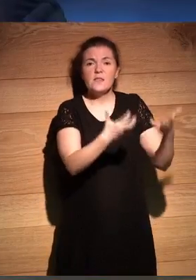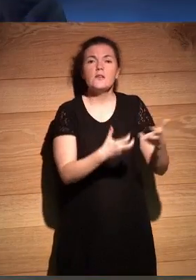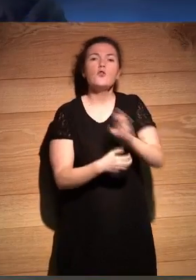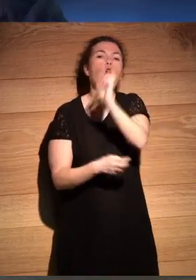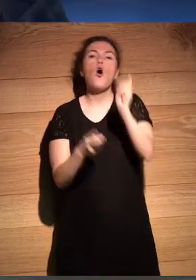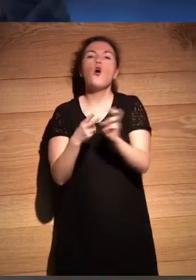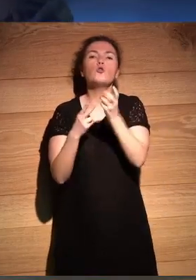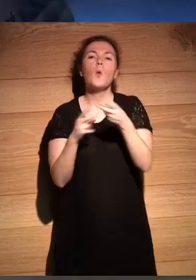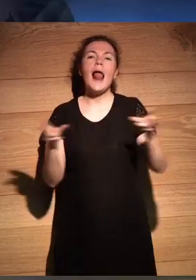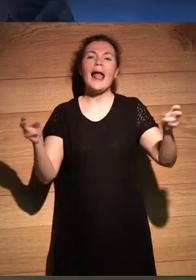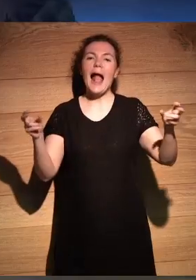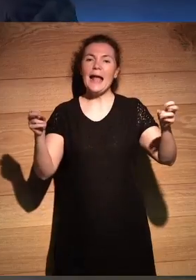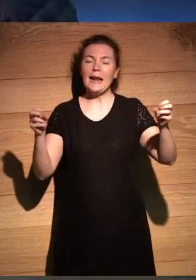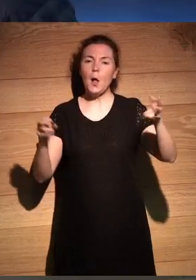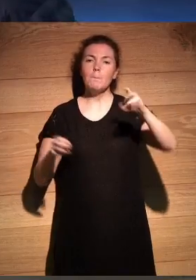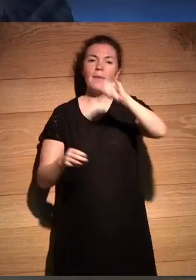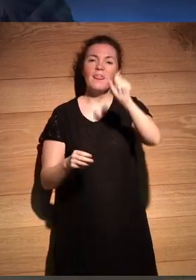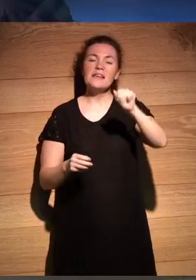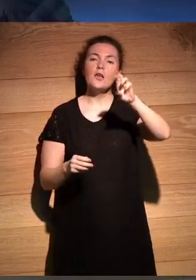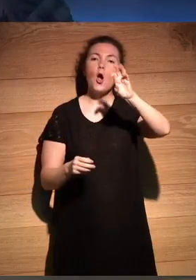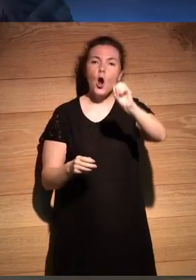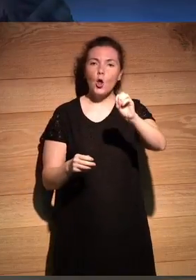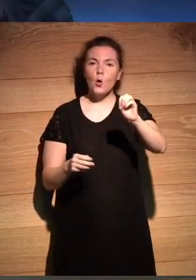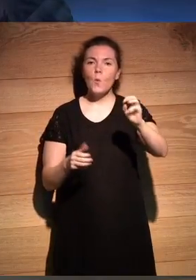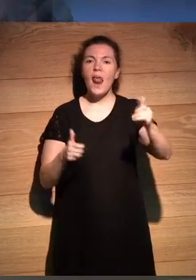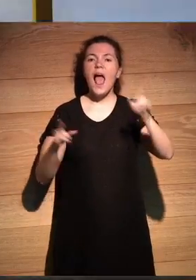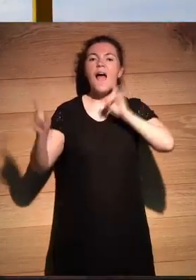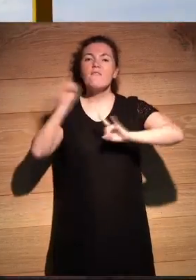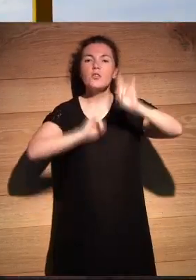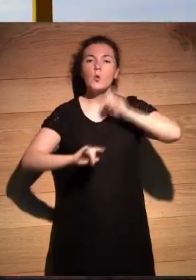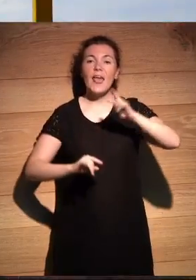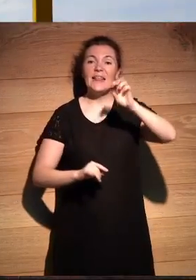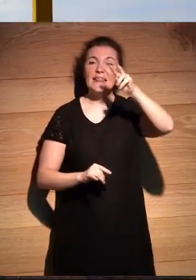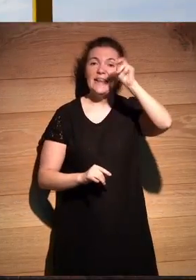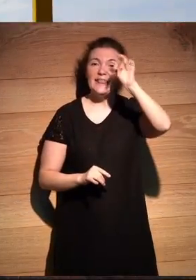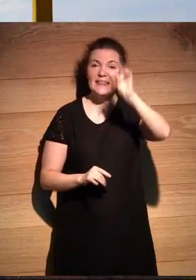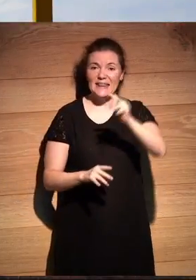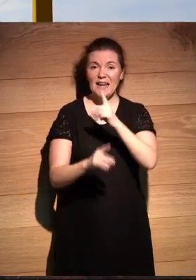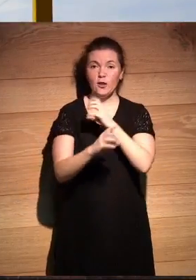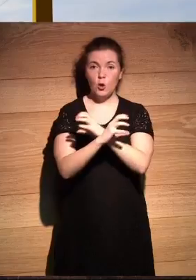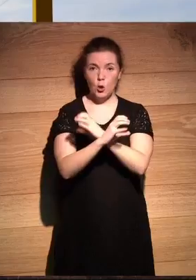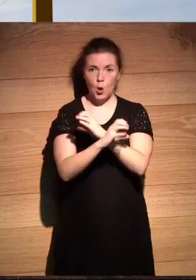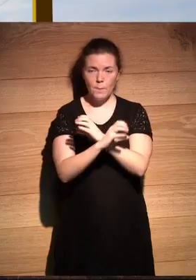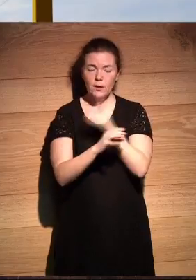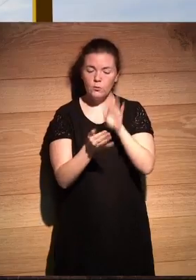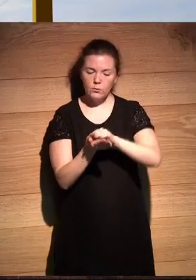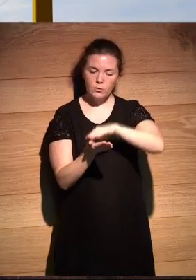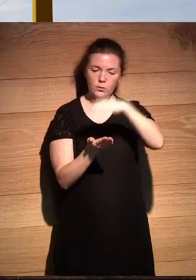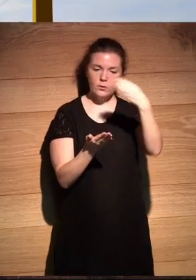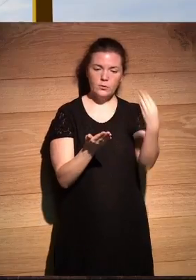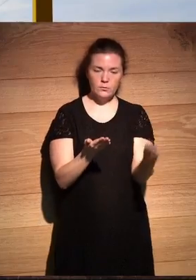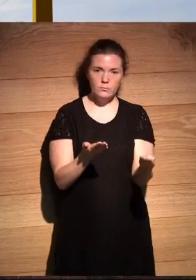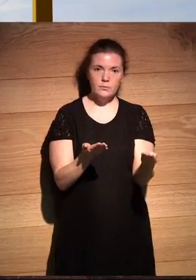el cangrejo de las pinzas de oro que es una de las aventuras de Tintín ¿no? no sé si la han leído que hay un momento en das vuelta a una página y hay una